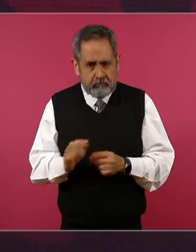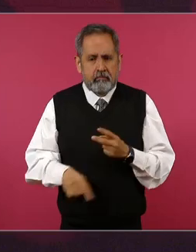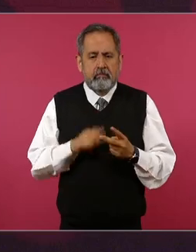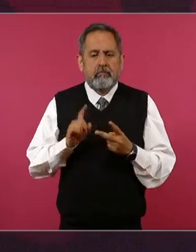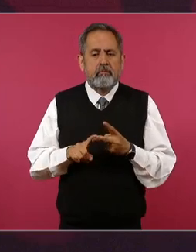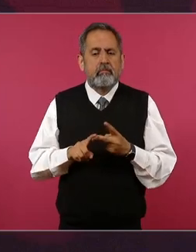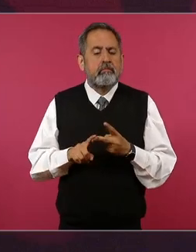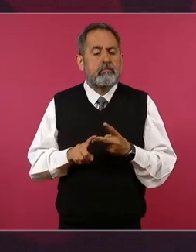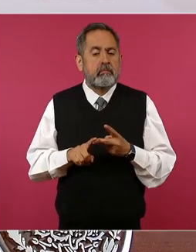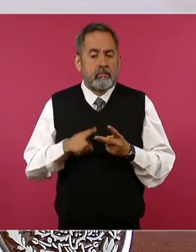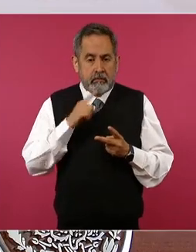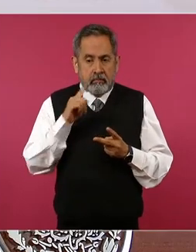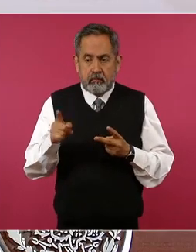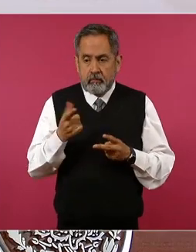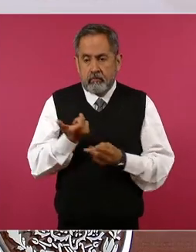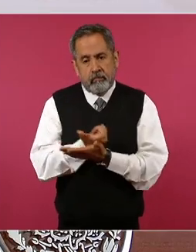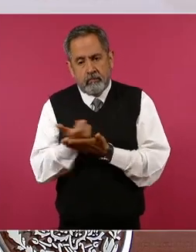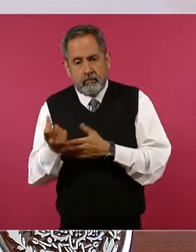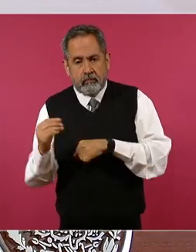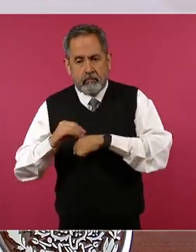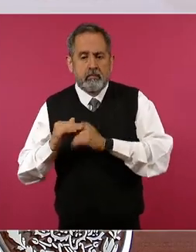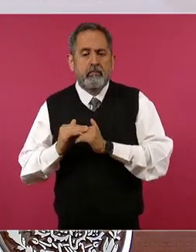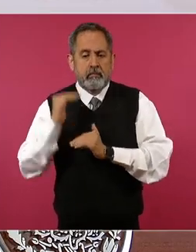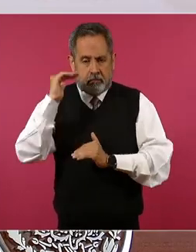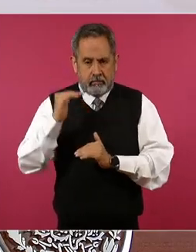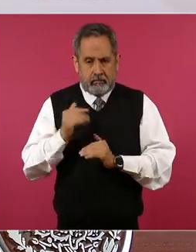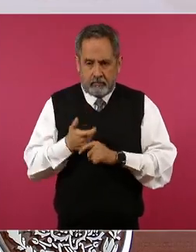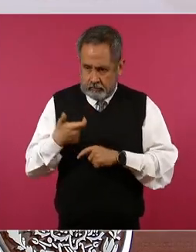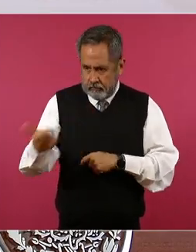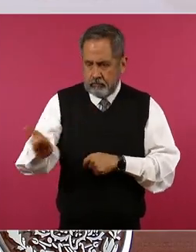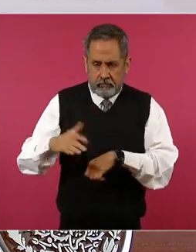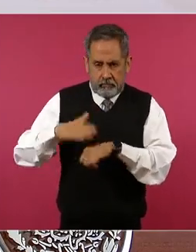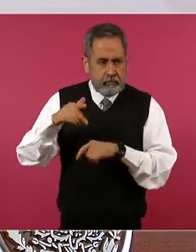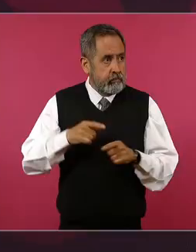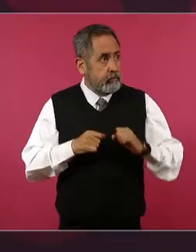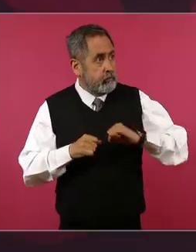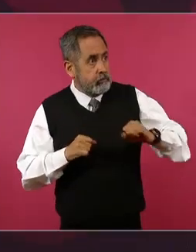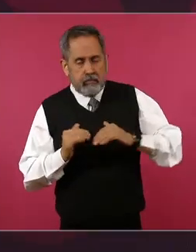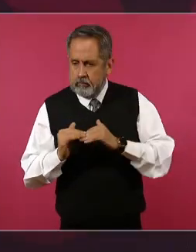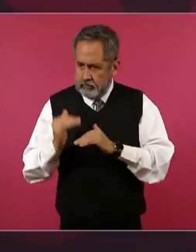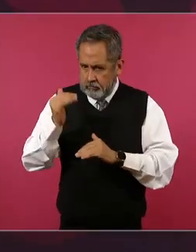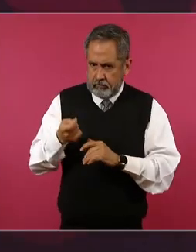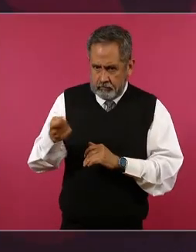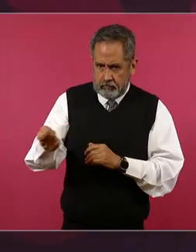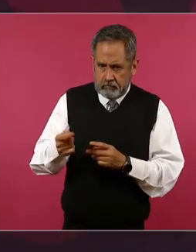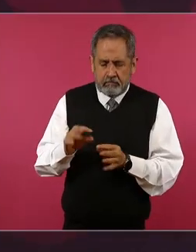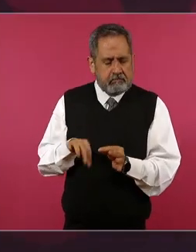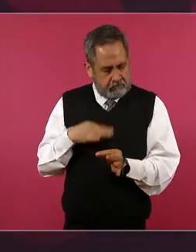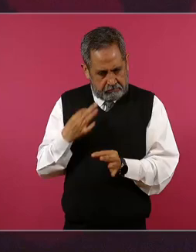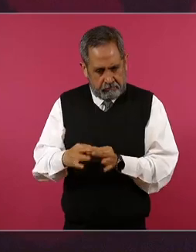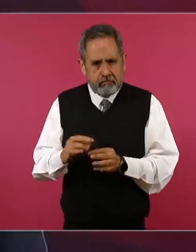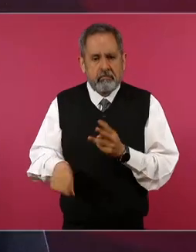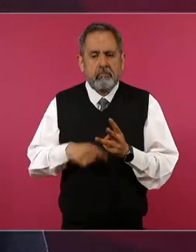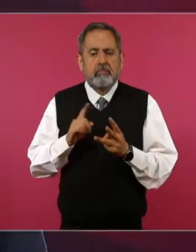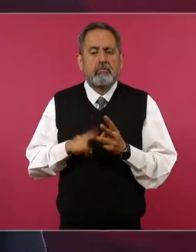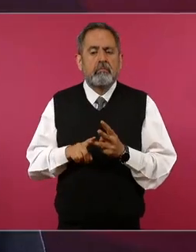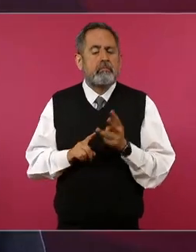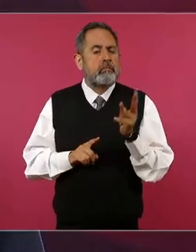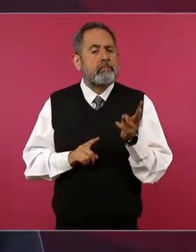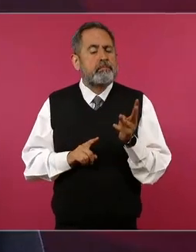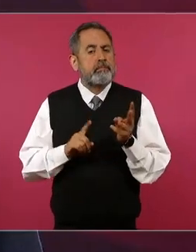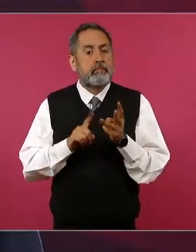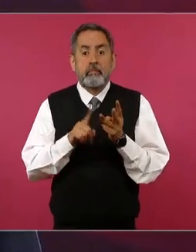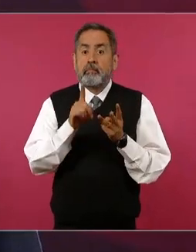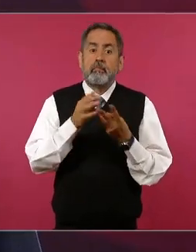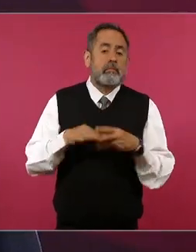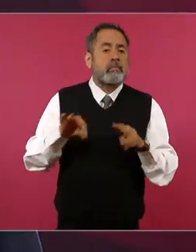dos que iban a haber aumentos salariales por encima de la inflación y se cumplió y tres creo que